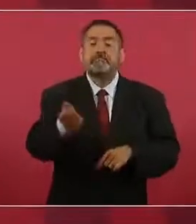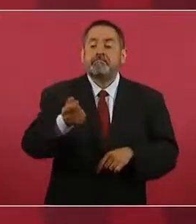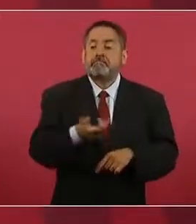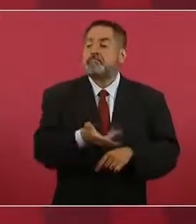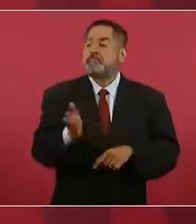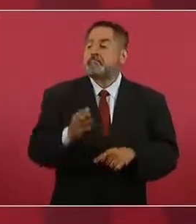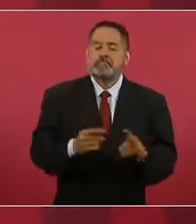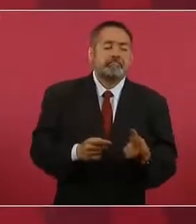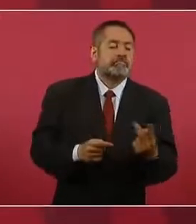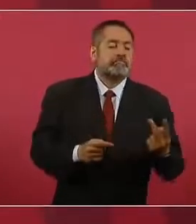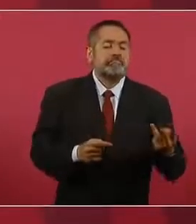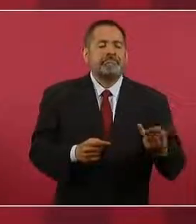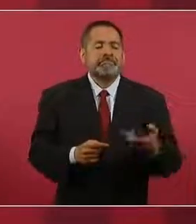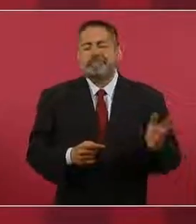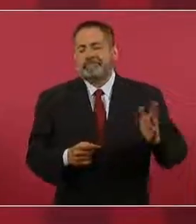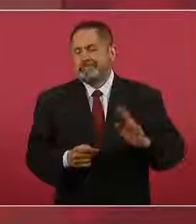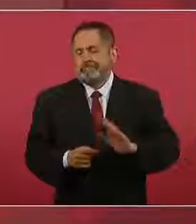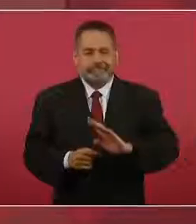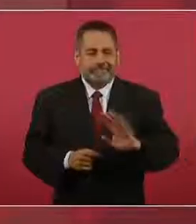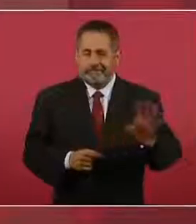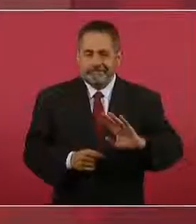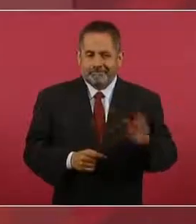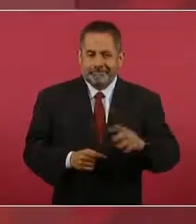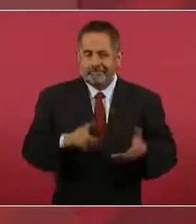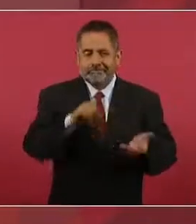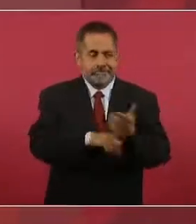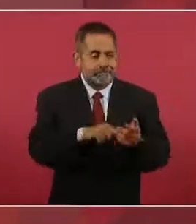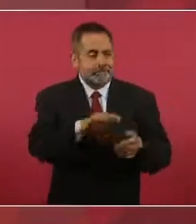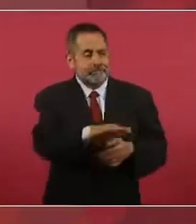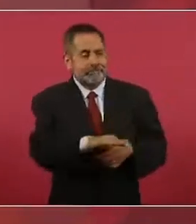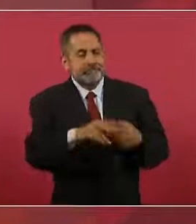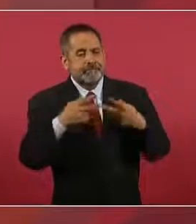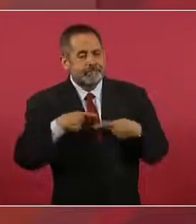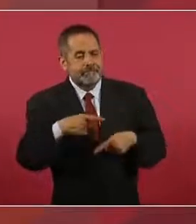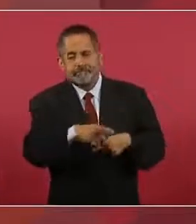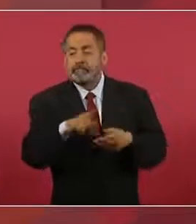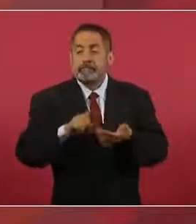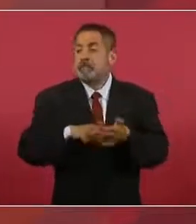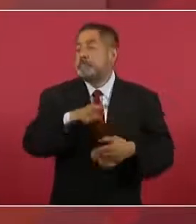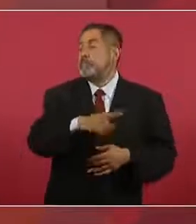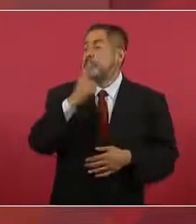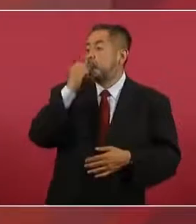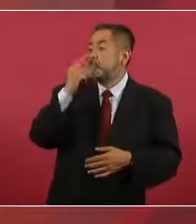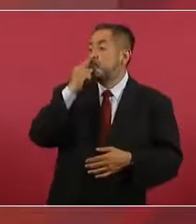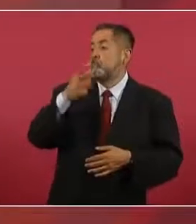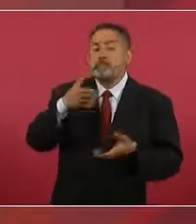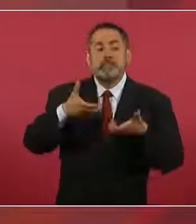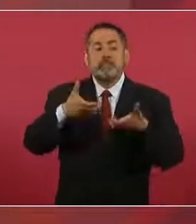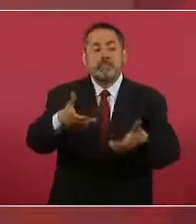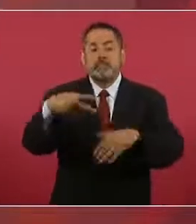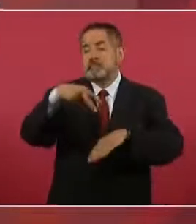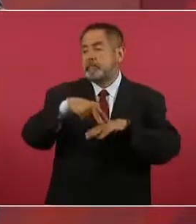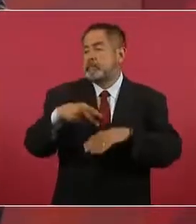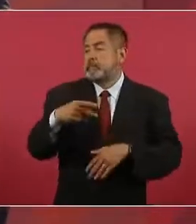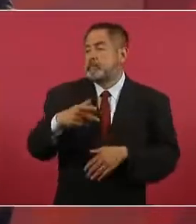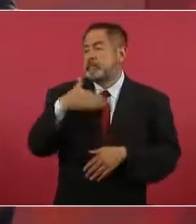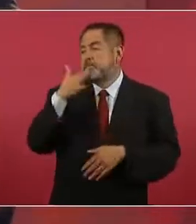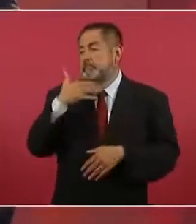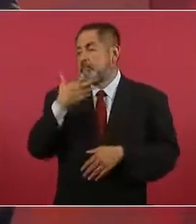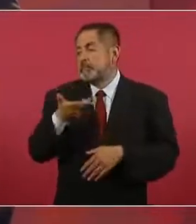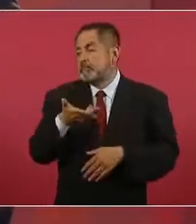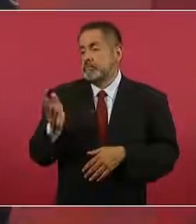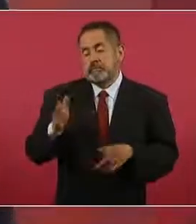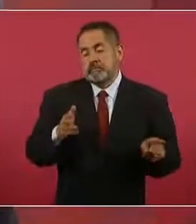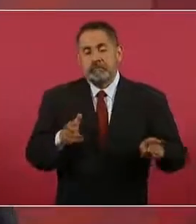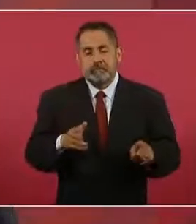tenía que ver con el agente de tránsito, claro que también con el agente de